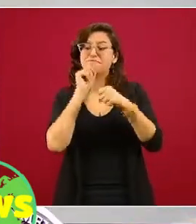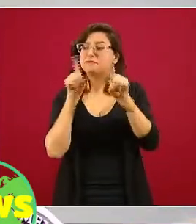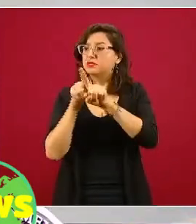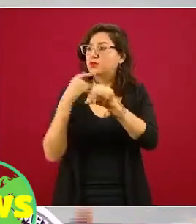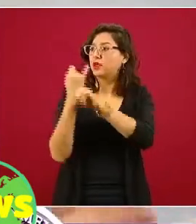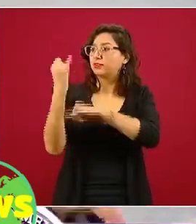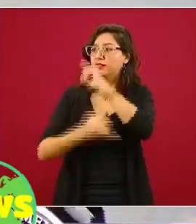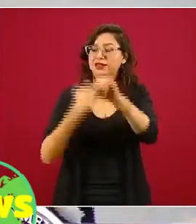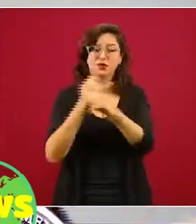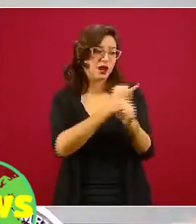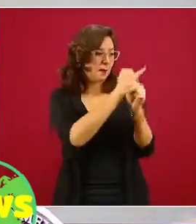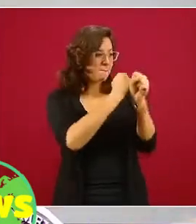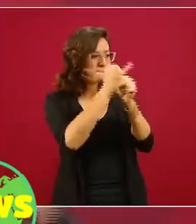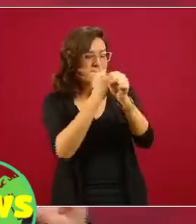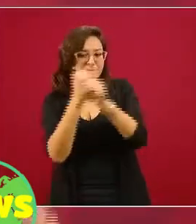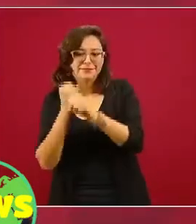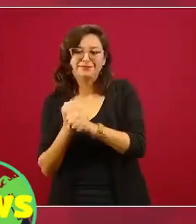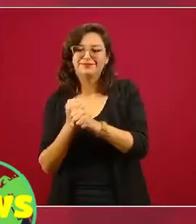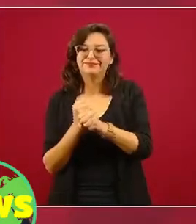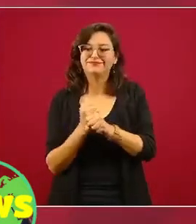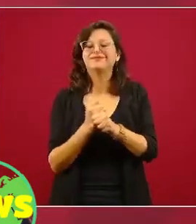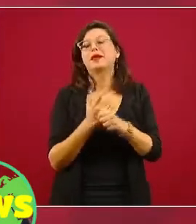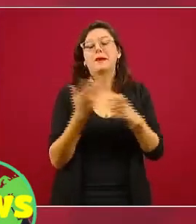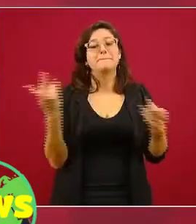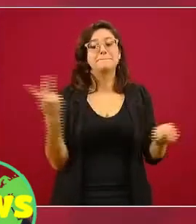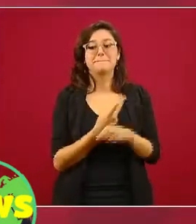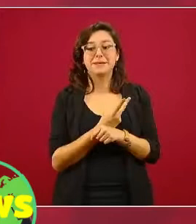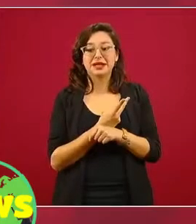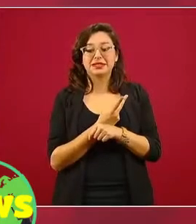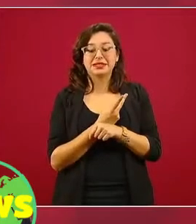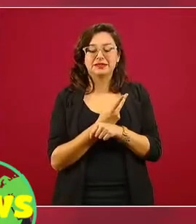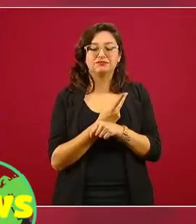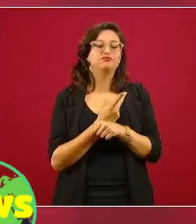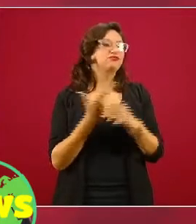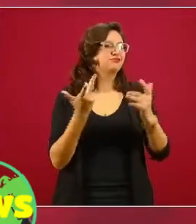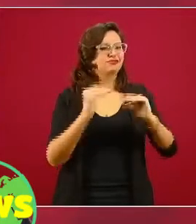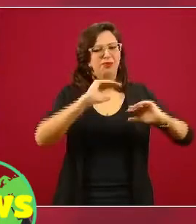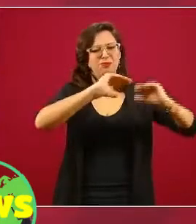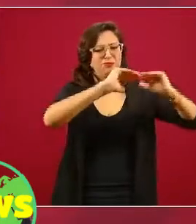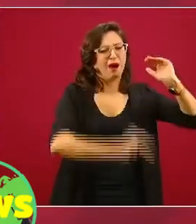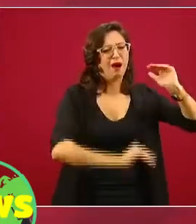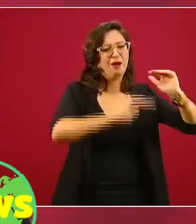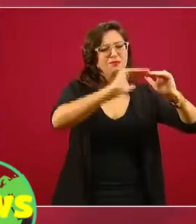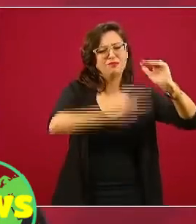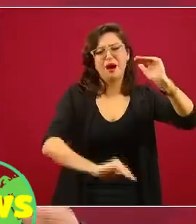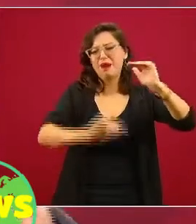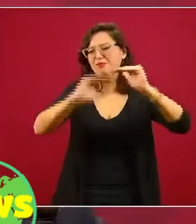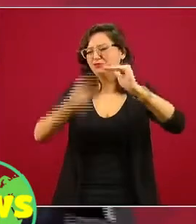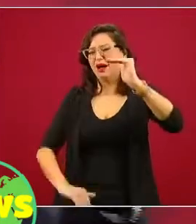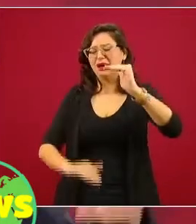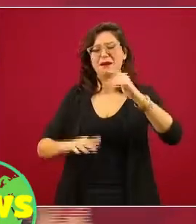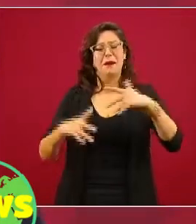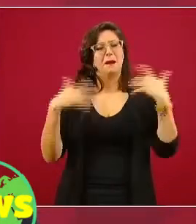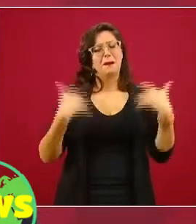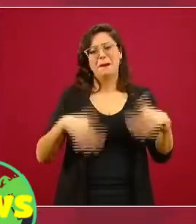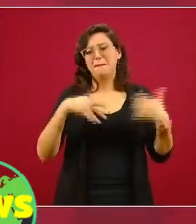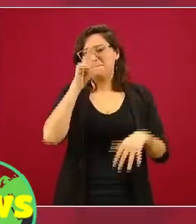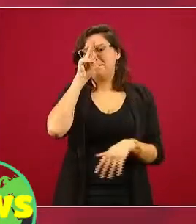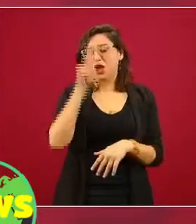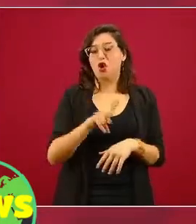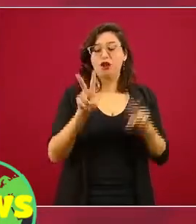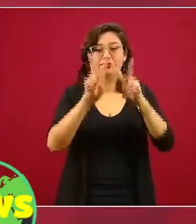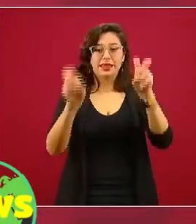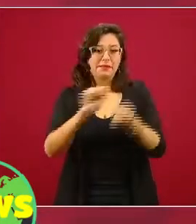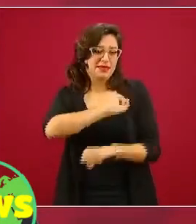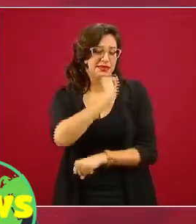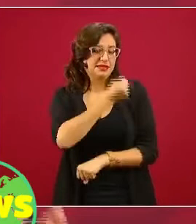internacionales, hay una gran inequidad, una desigualdad enorme social en la cobertura del Sistema